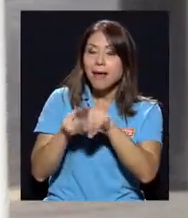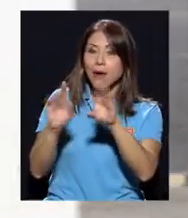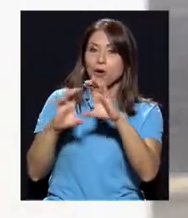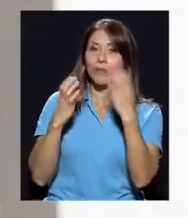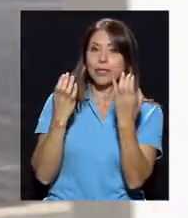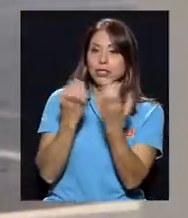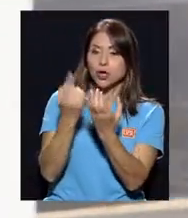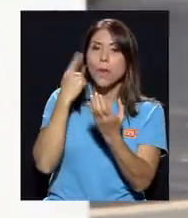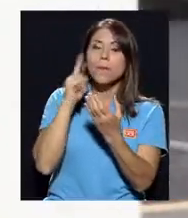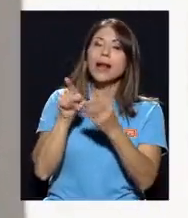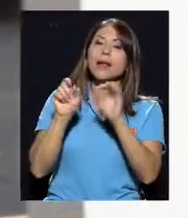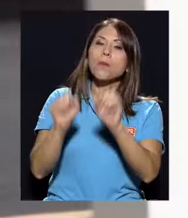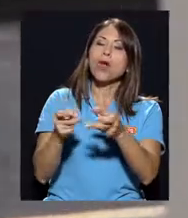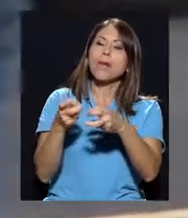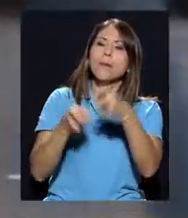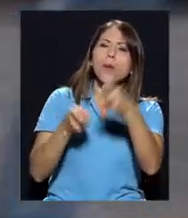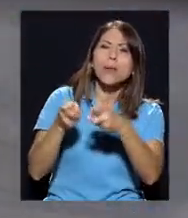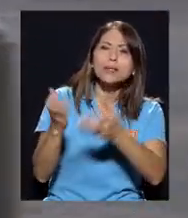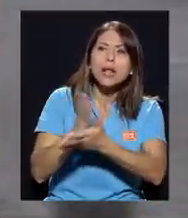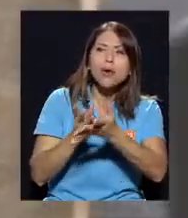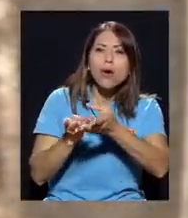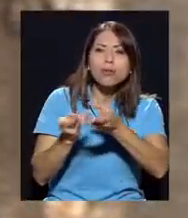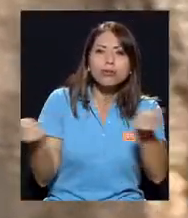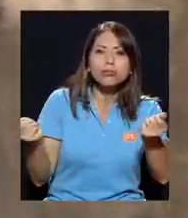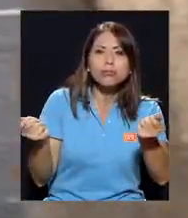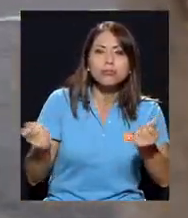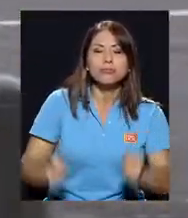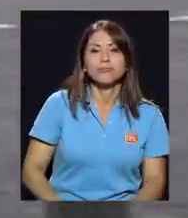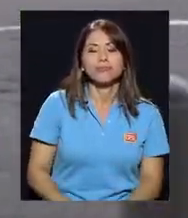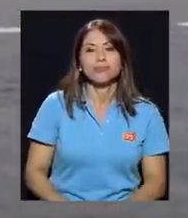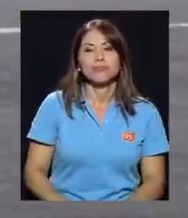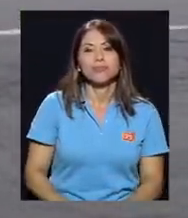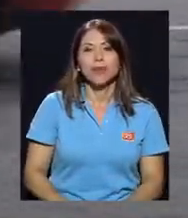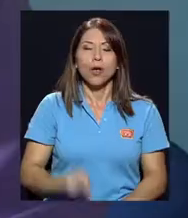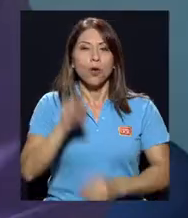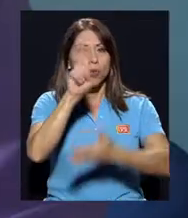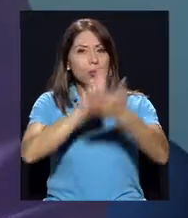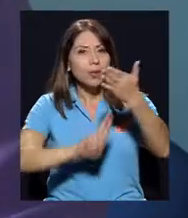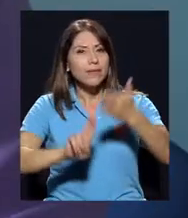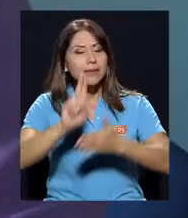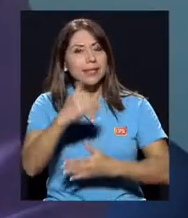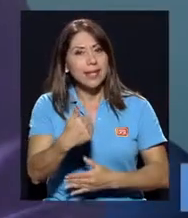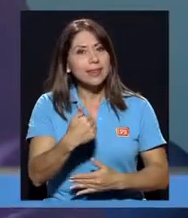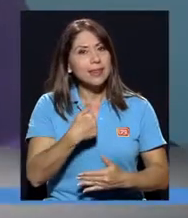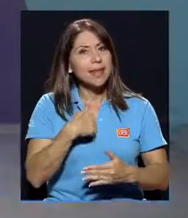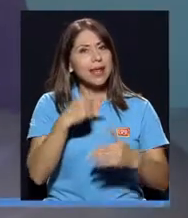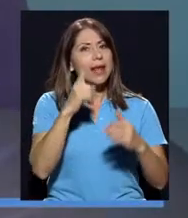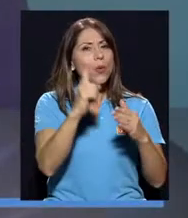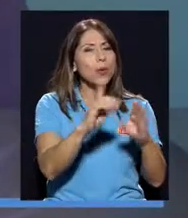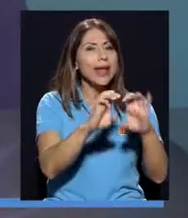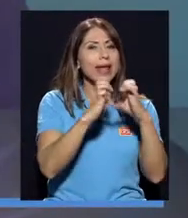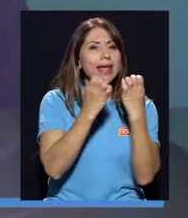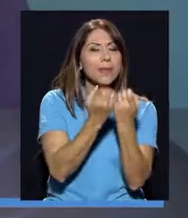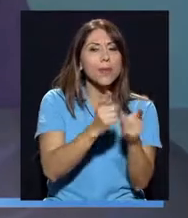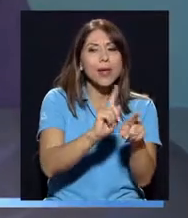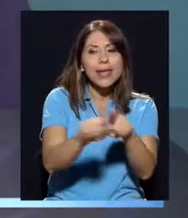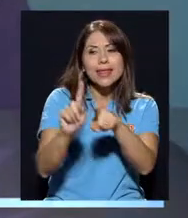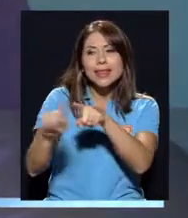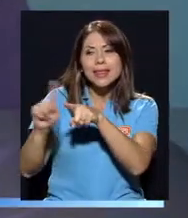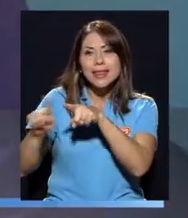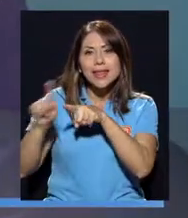resolver estos conflictos. La universidad tiene un equipo interdisciplinario